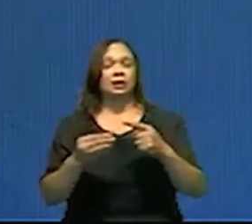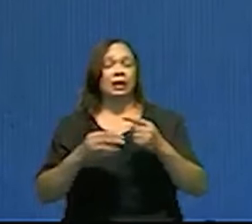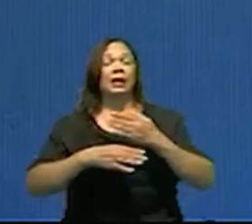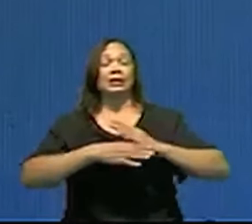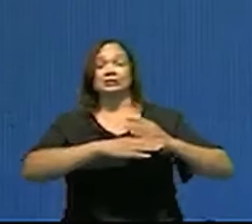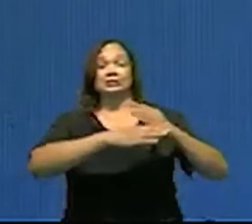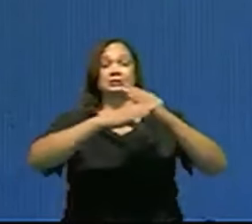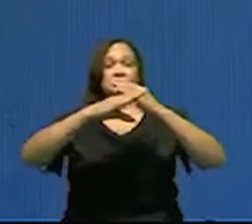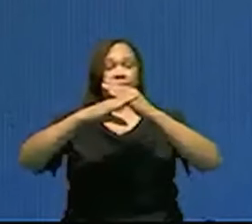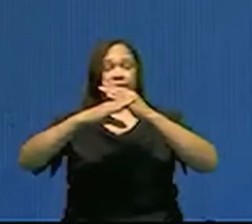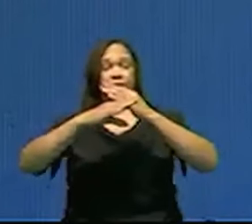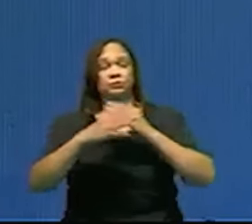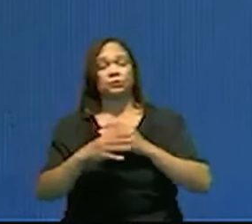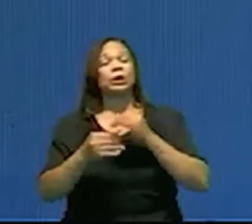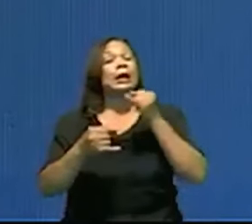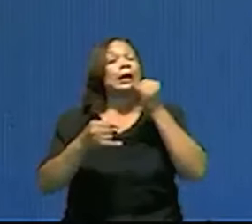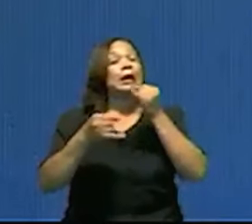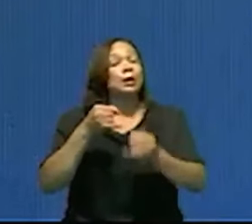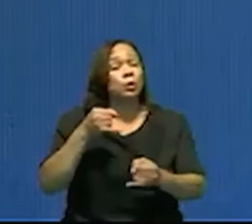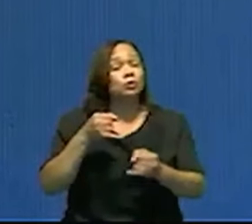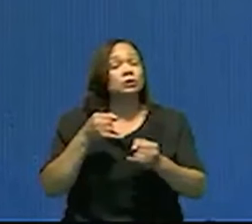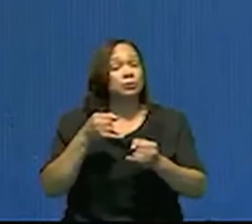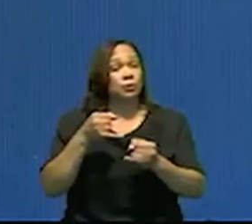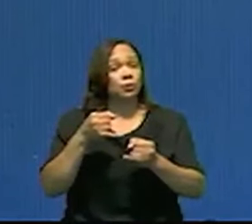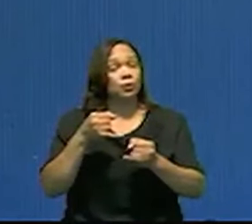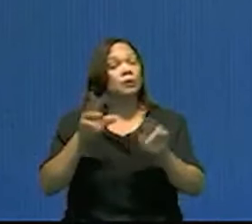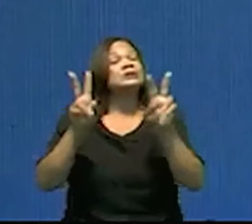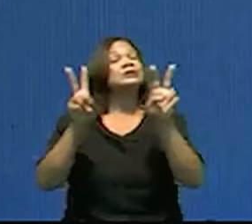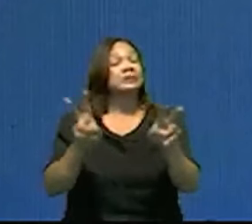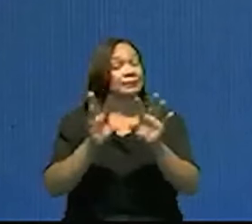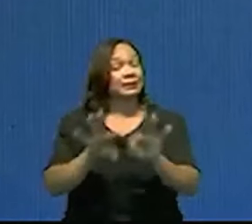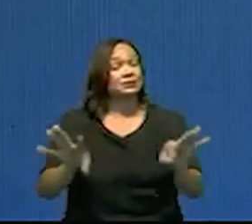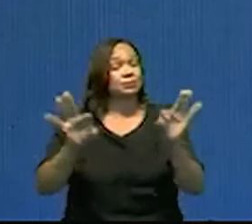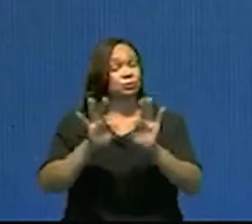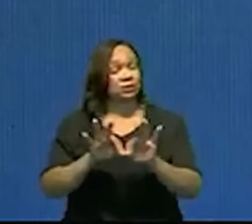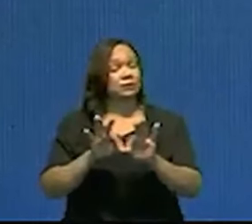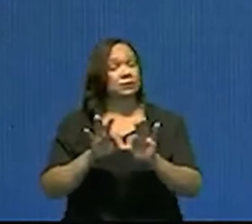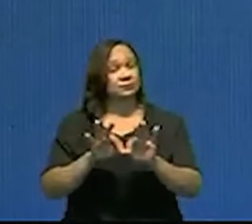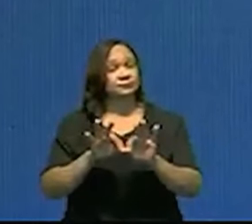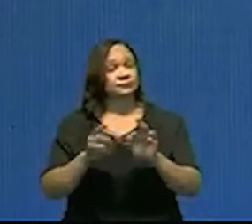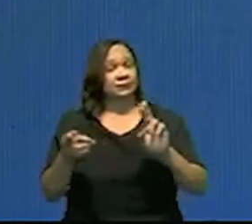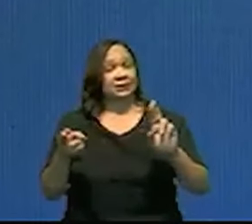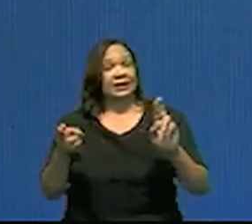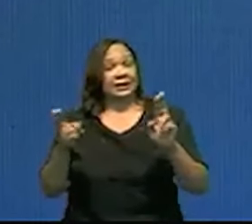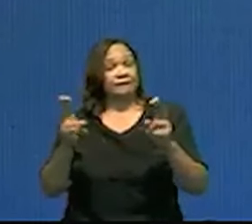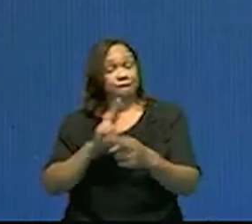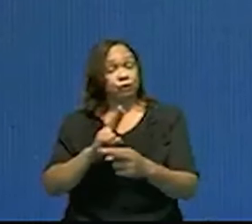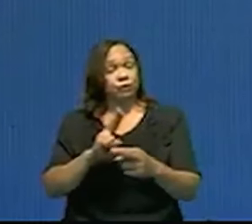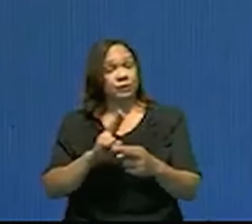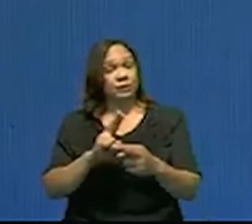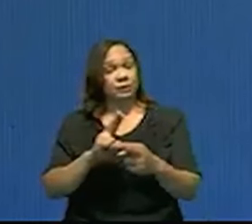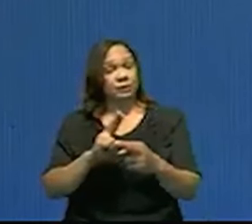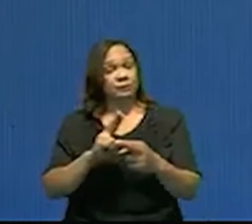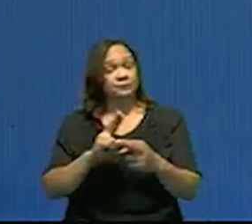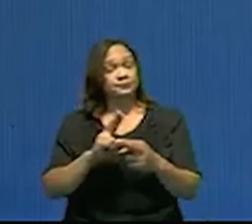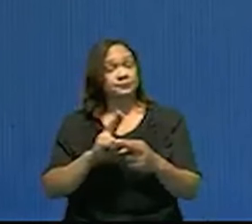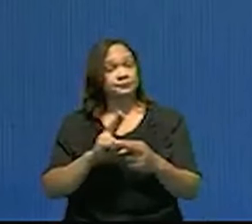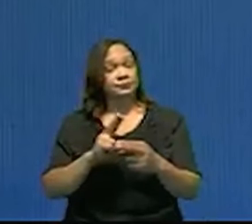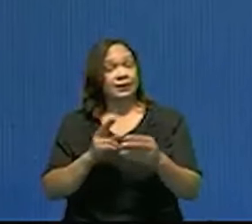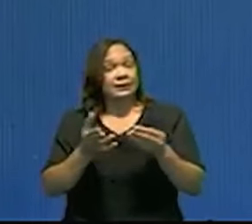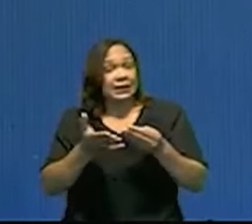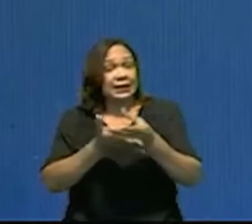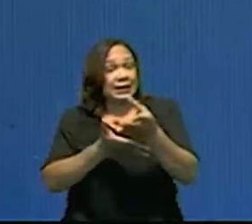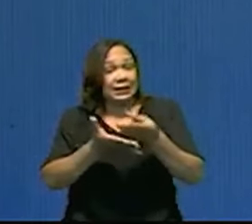infraestructura. Y el último pilar que complementa esta reforma de la parte del